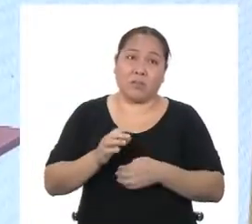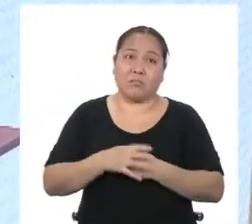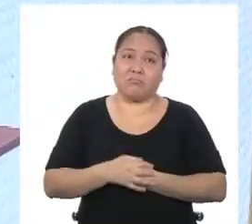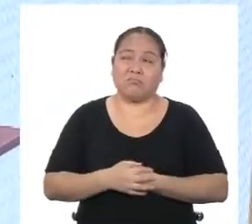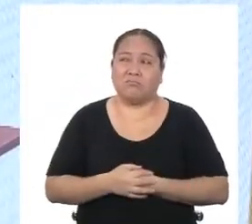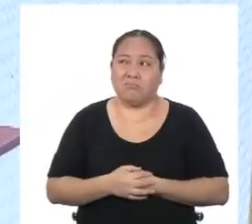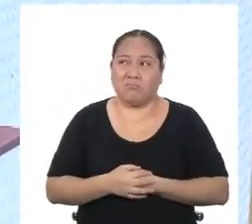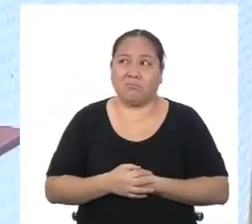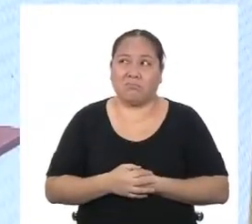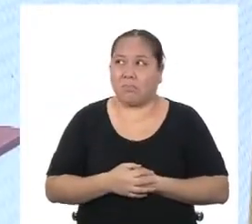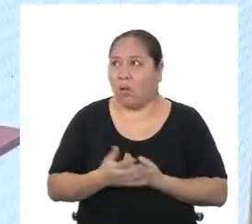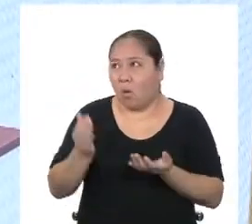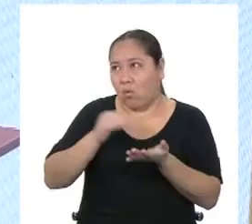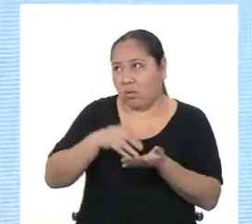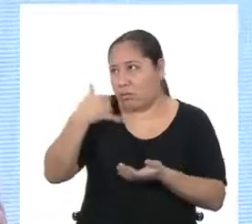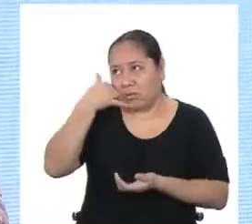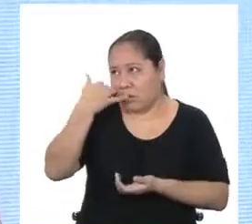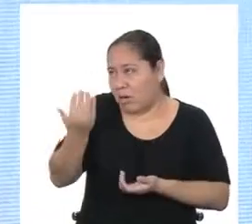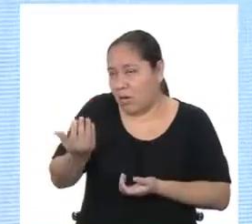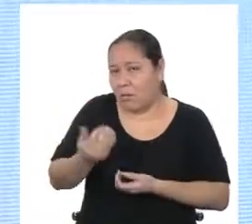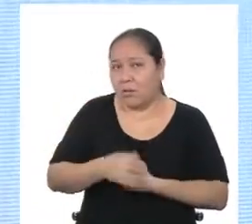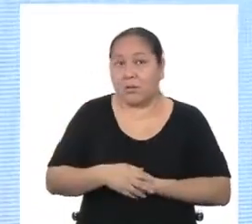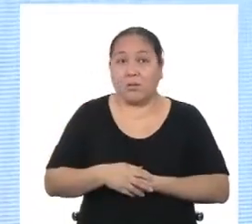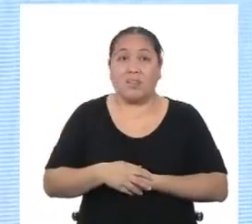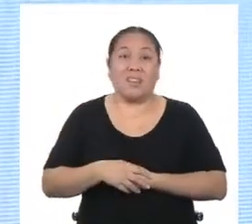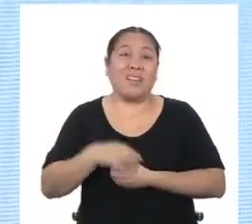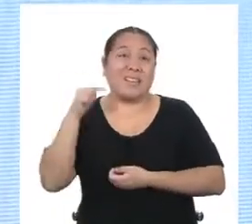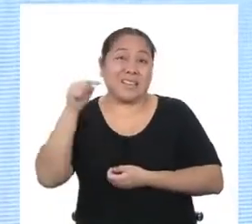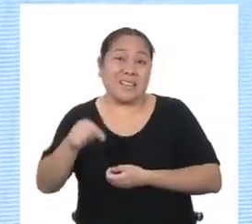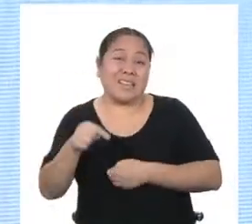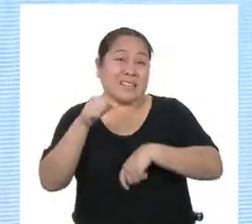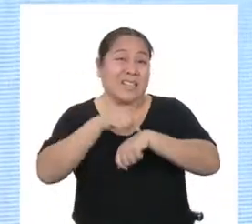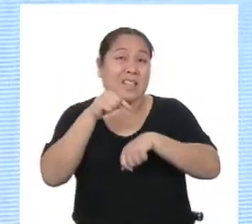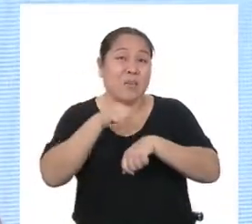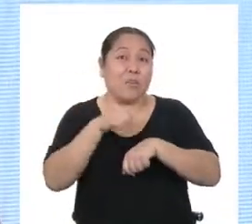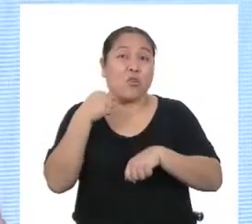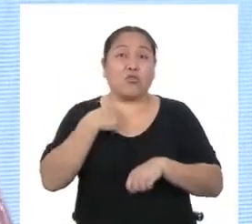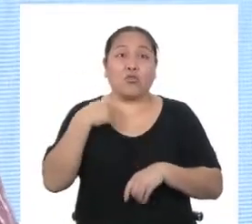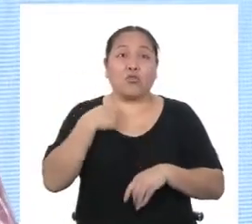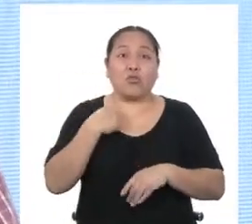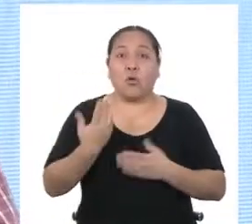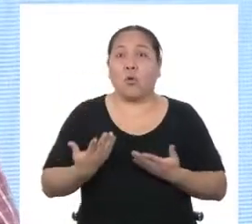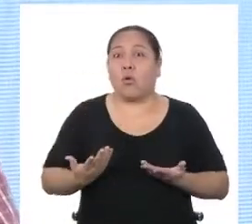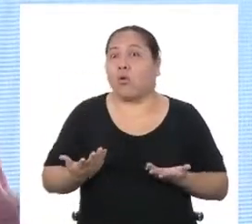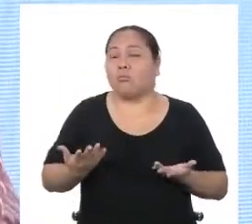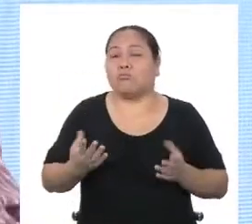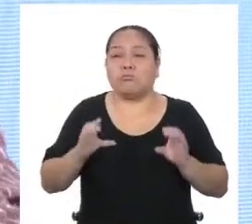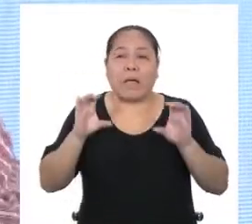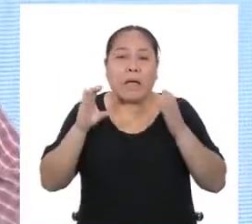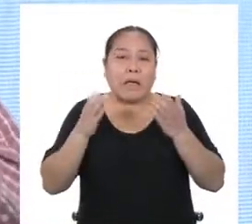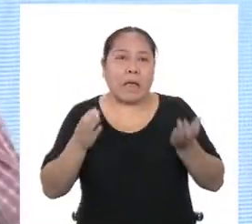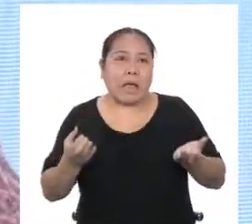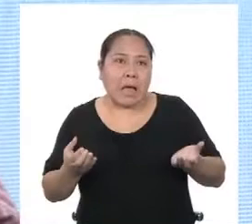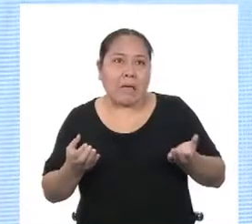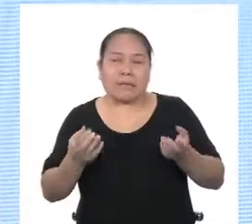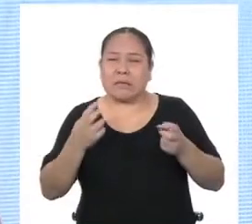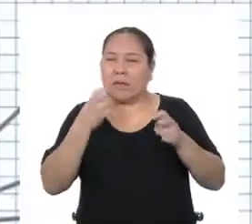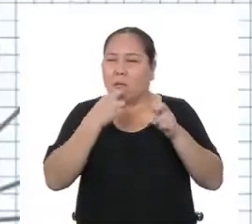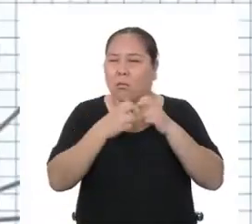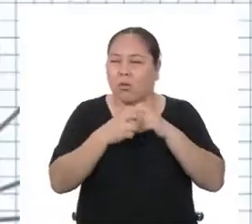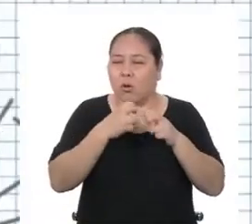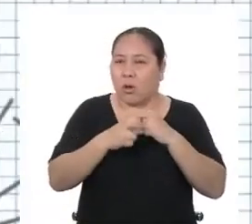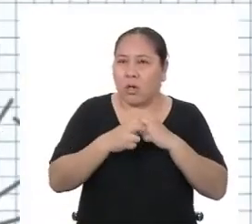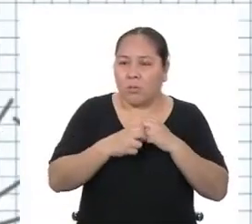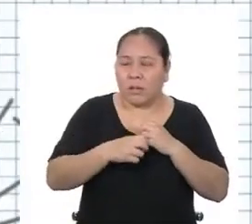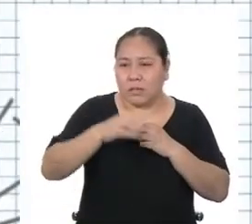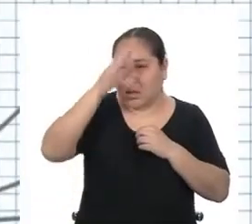¡Ay, pues te vuelvo a llamar! ¿Y si justo en ese momento estoy en medio de una actividad complicadísima